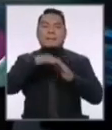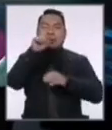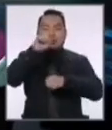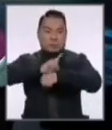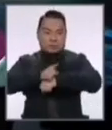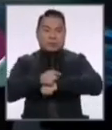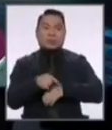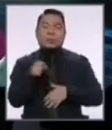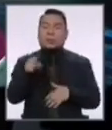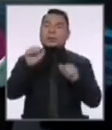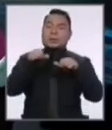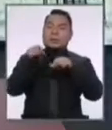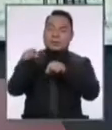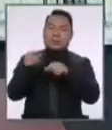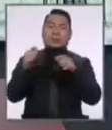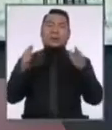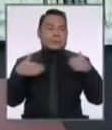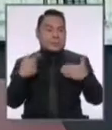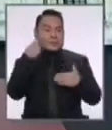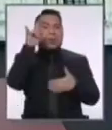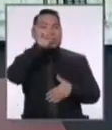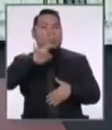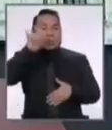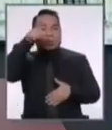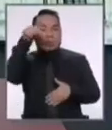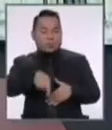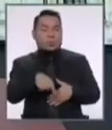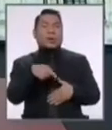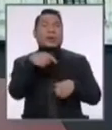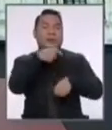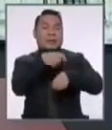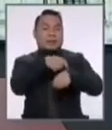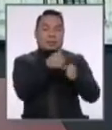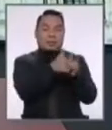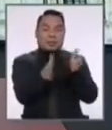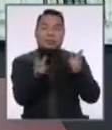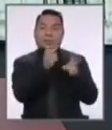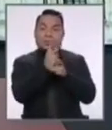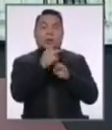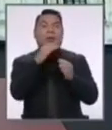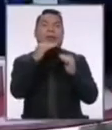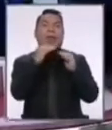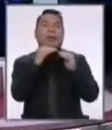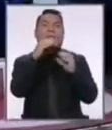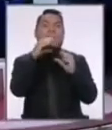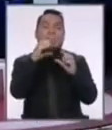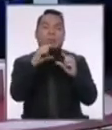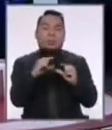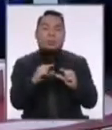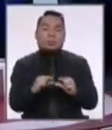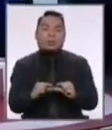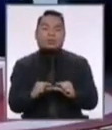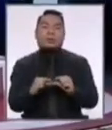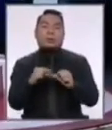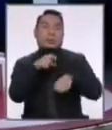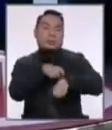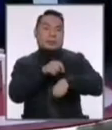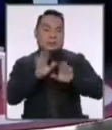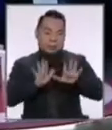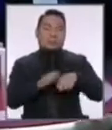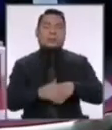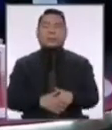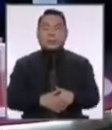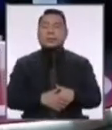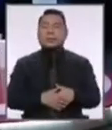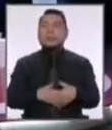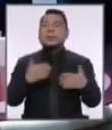un minuto que les queda para utilizar esta bolsa de tiempo y otros han hablado menos y le quedan más de dos minutos. pero no